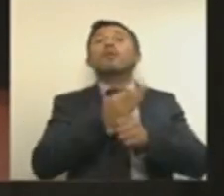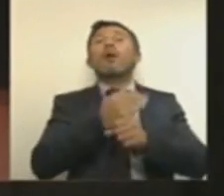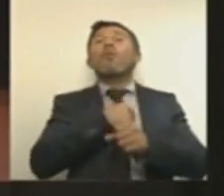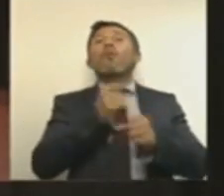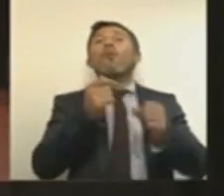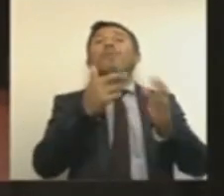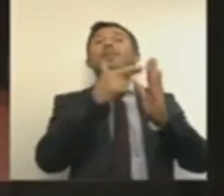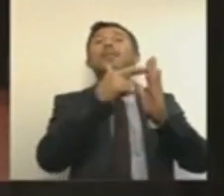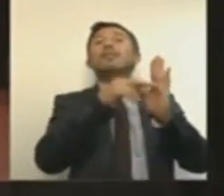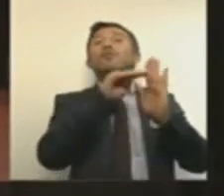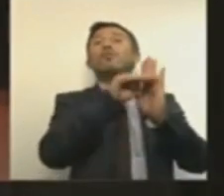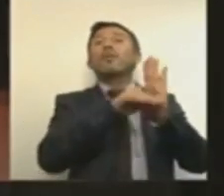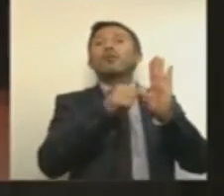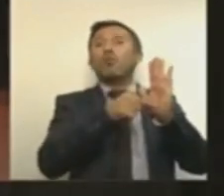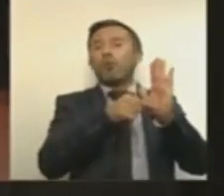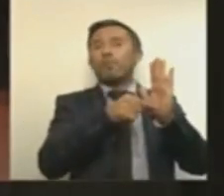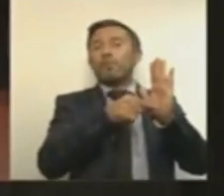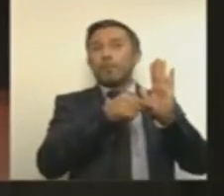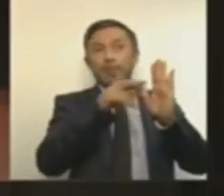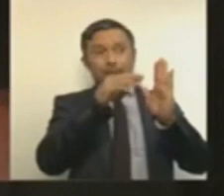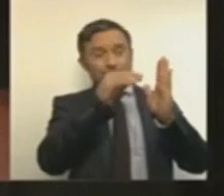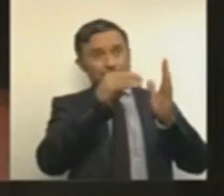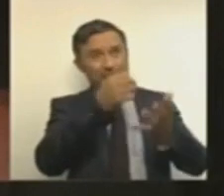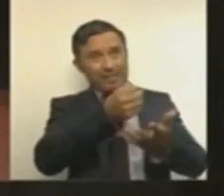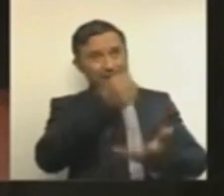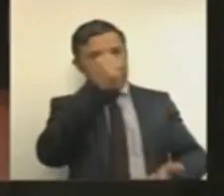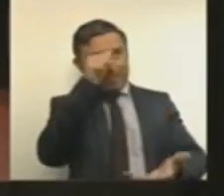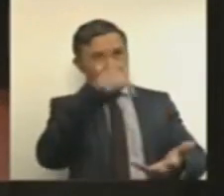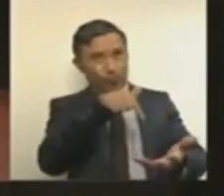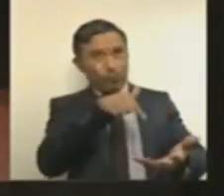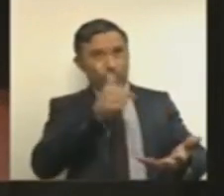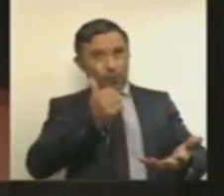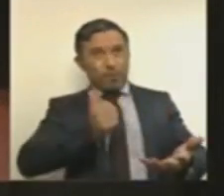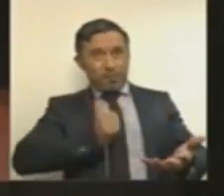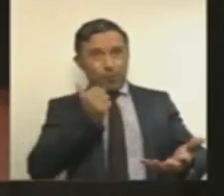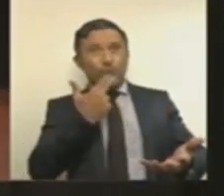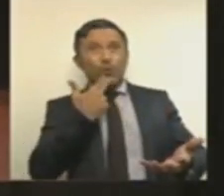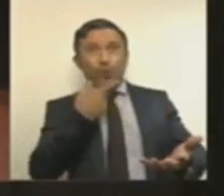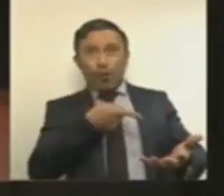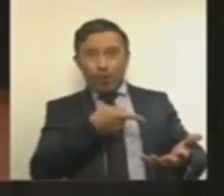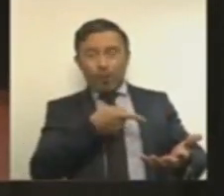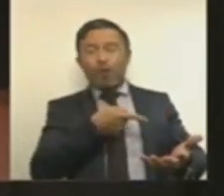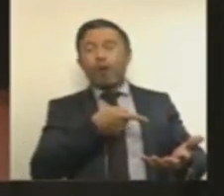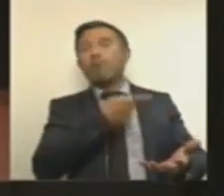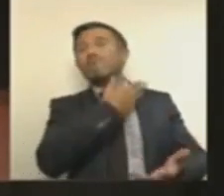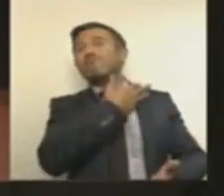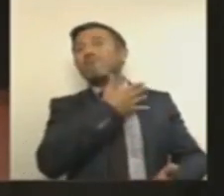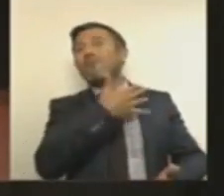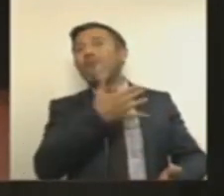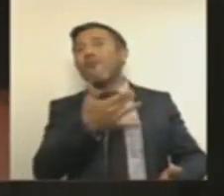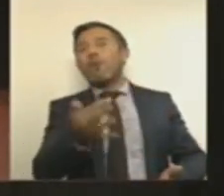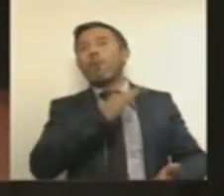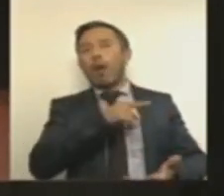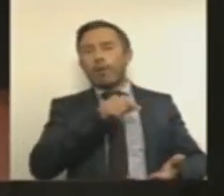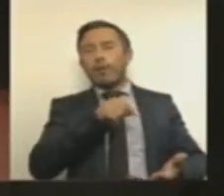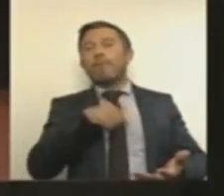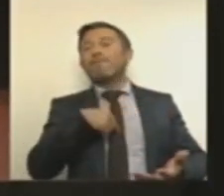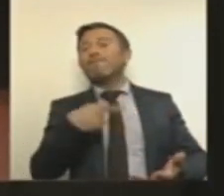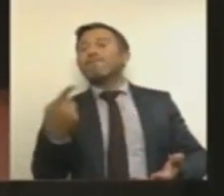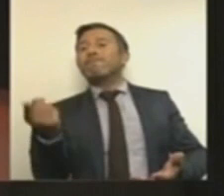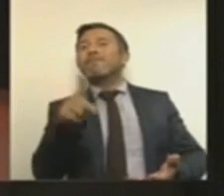y el uso del instrumento que se ha hecho para hacer llegar esos financiamientos.